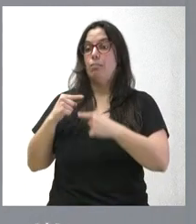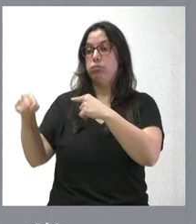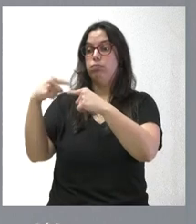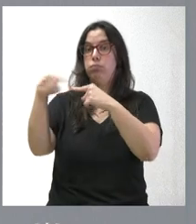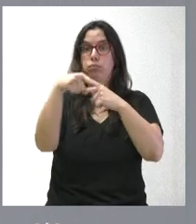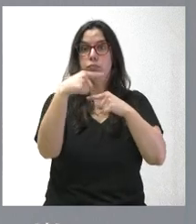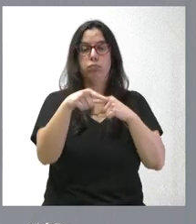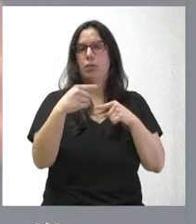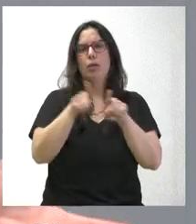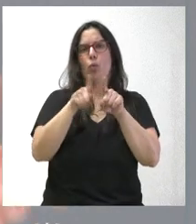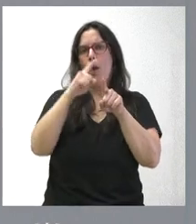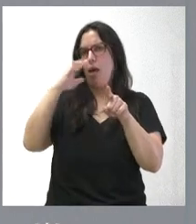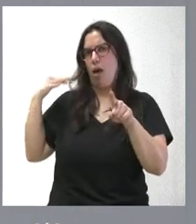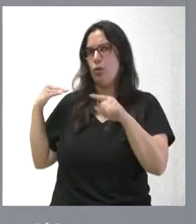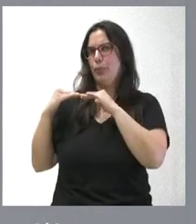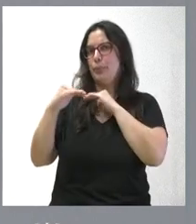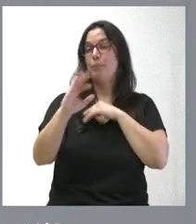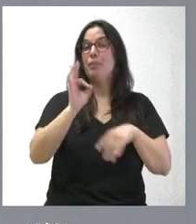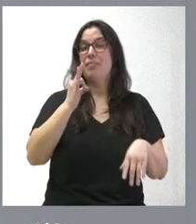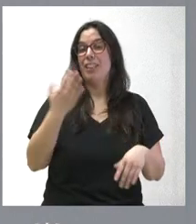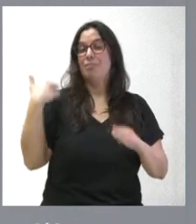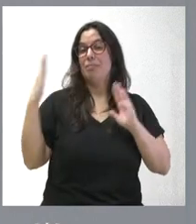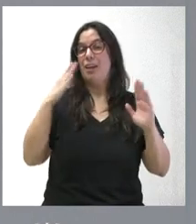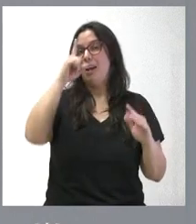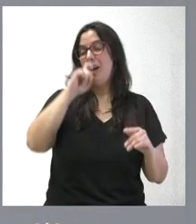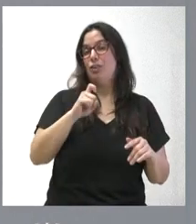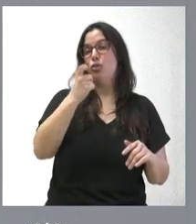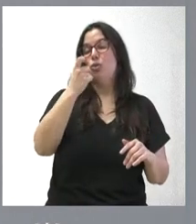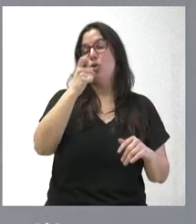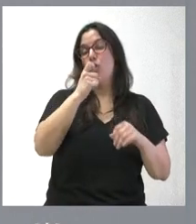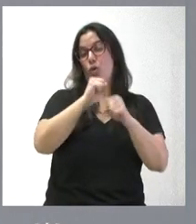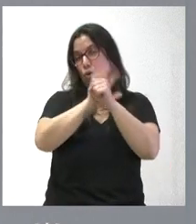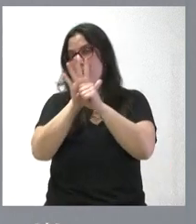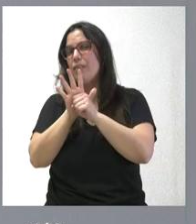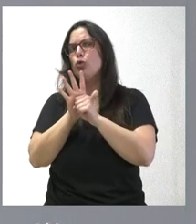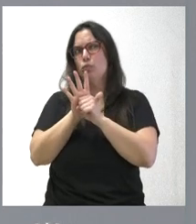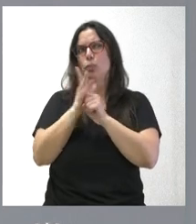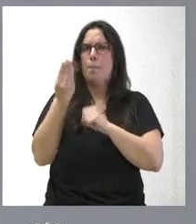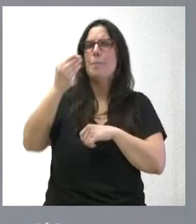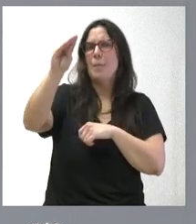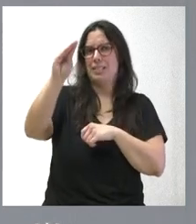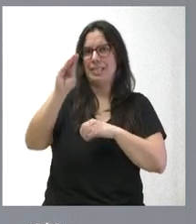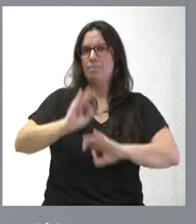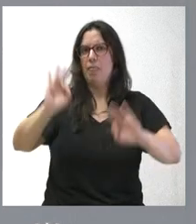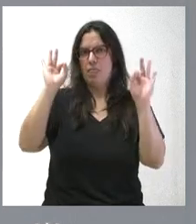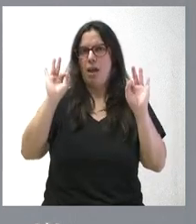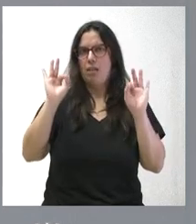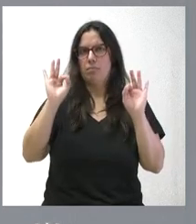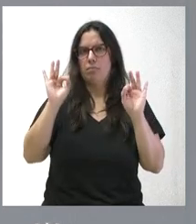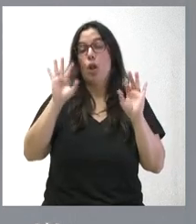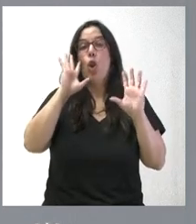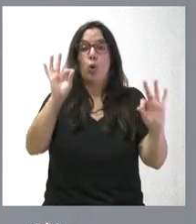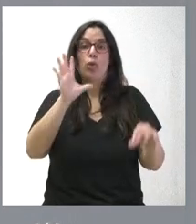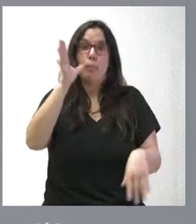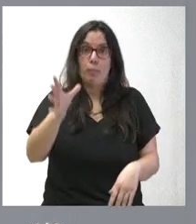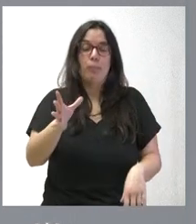aportando en los últimos años. Es verdad que en el año de la pandemia hubo una aportación excepcional que tuvo que ver, lógicamente,